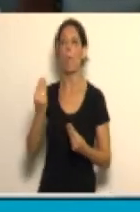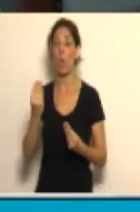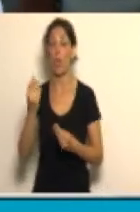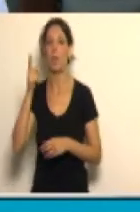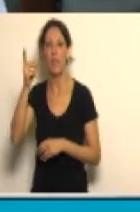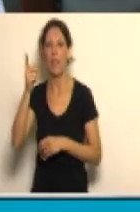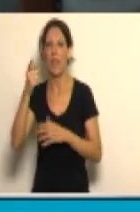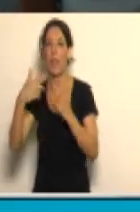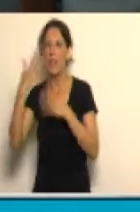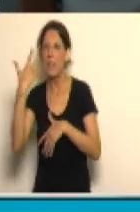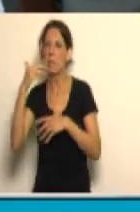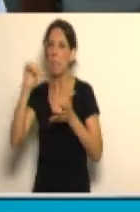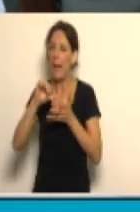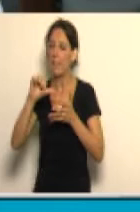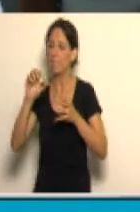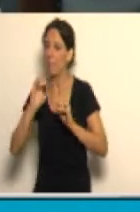muy golpeado el país.